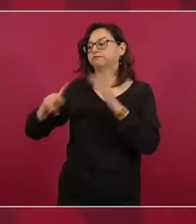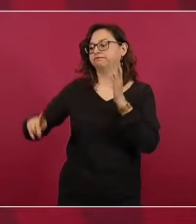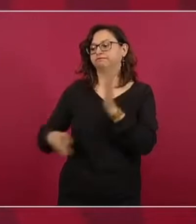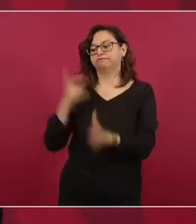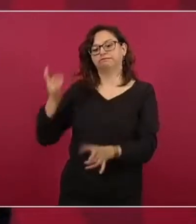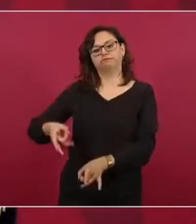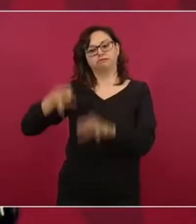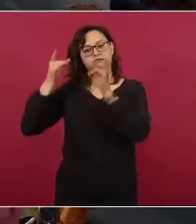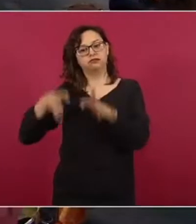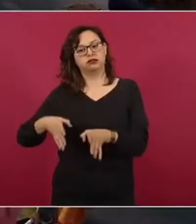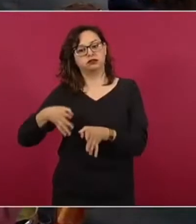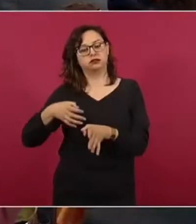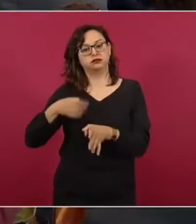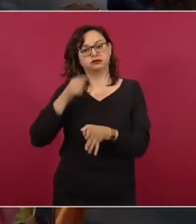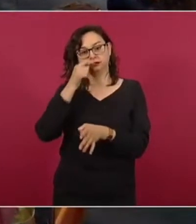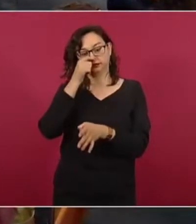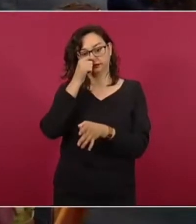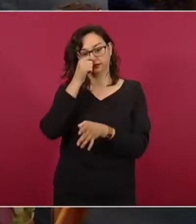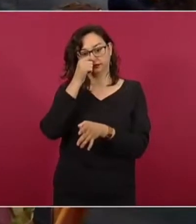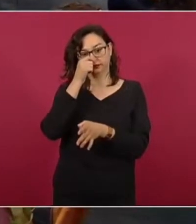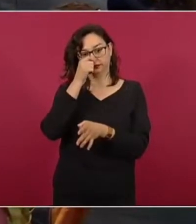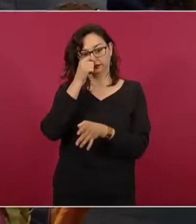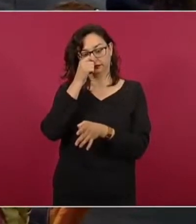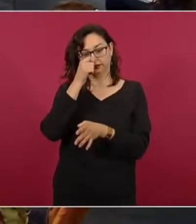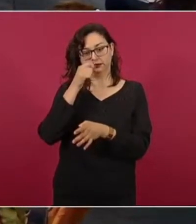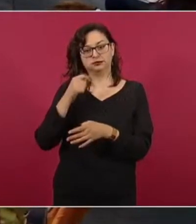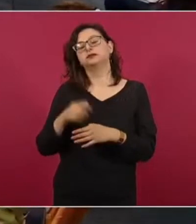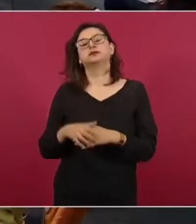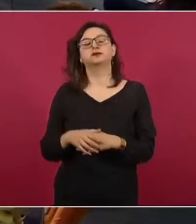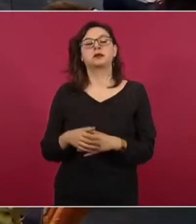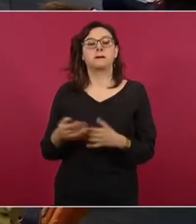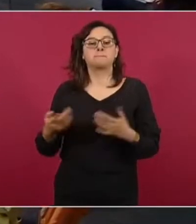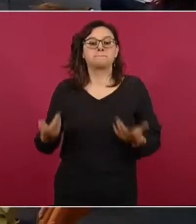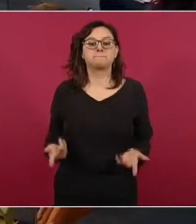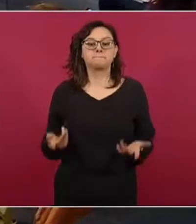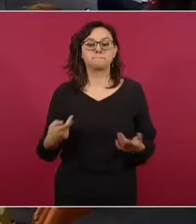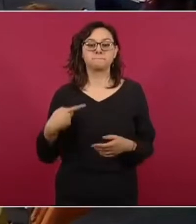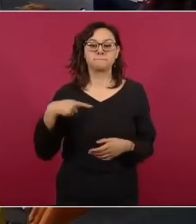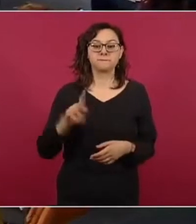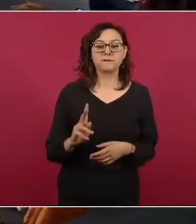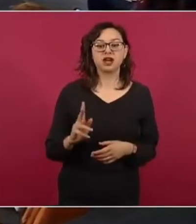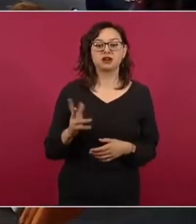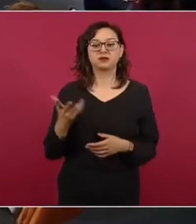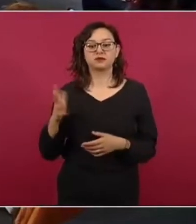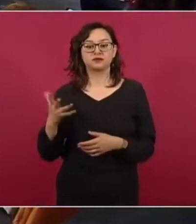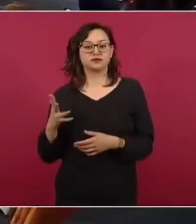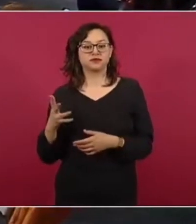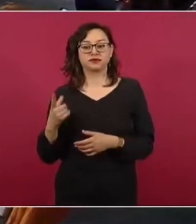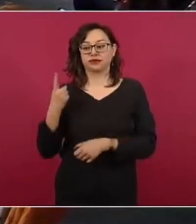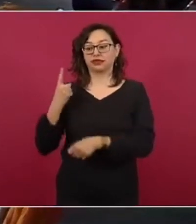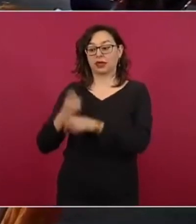pero ya habían transcurrido más de 12 meses, un año, de una